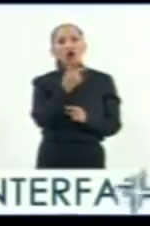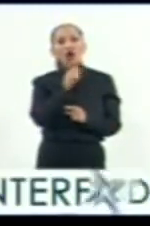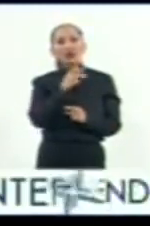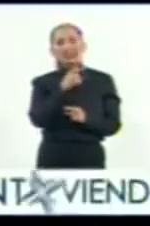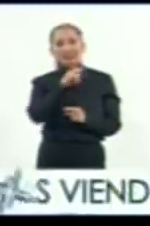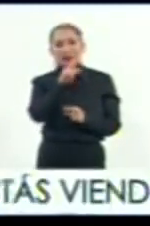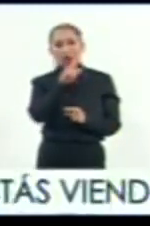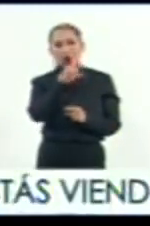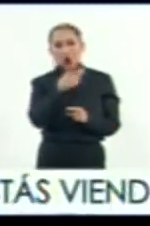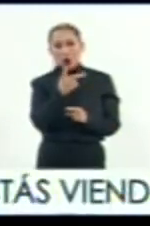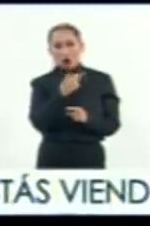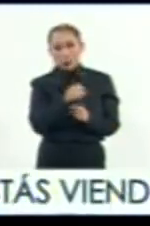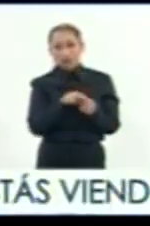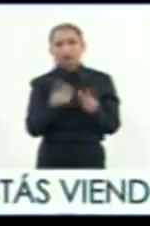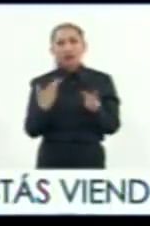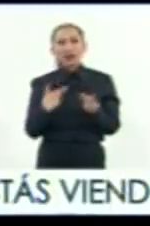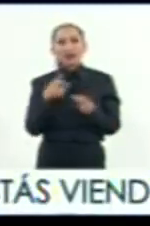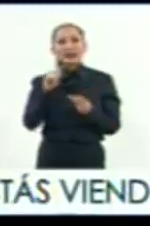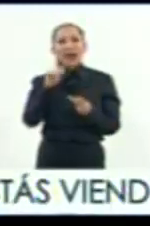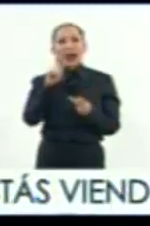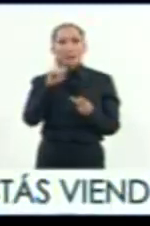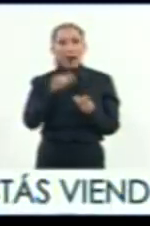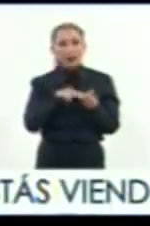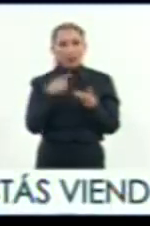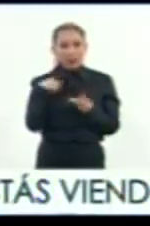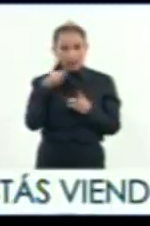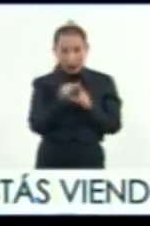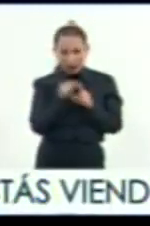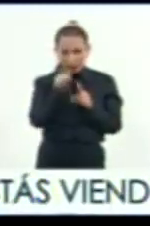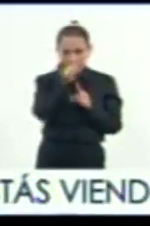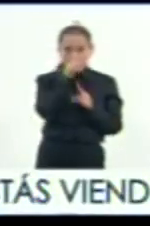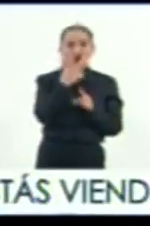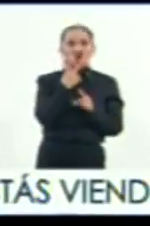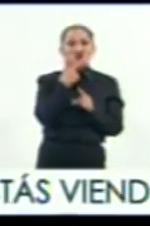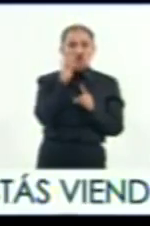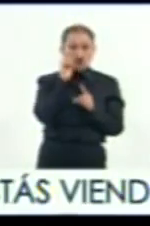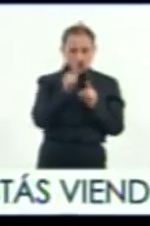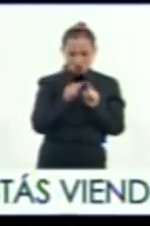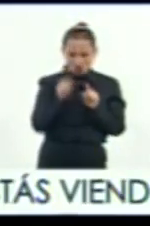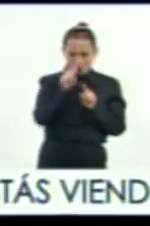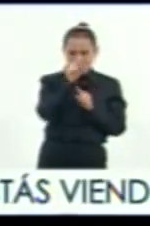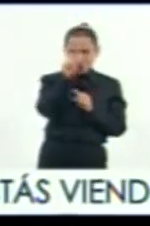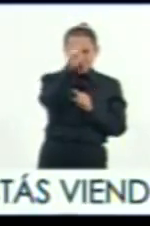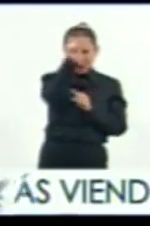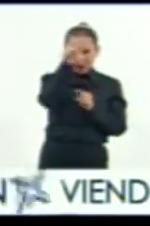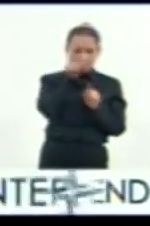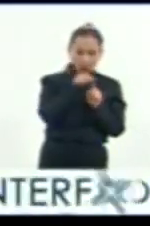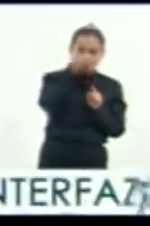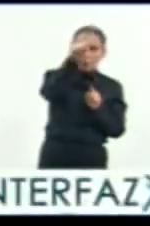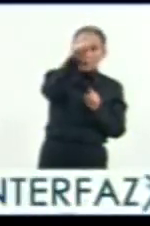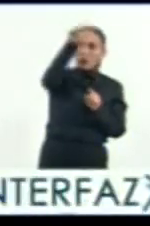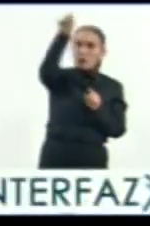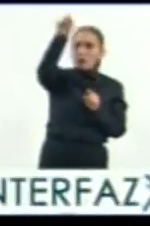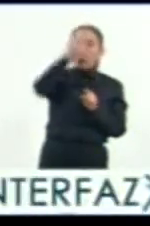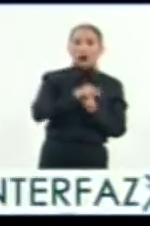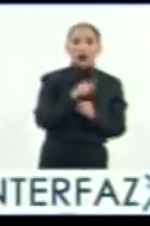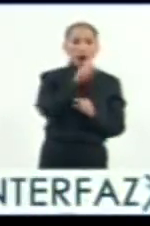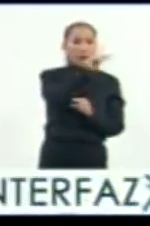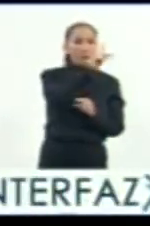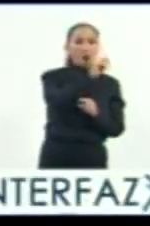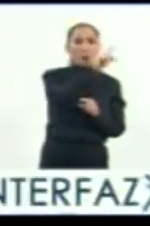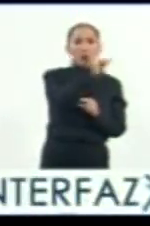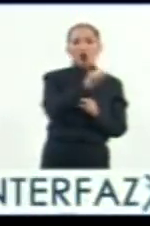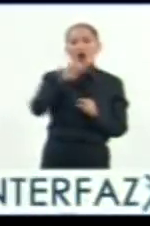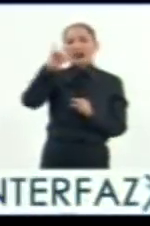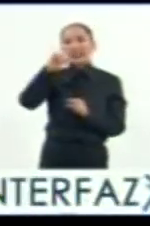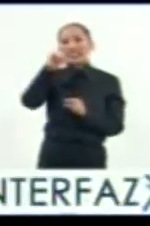Partes que él cruzó y va subiendo precisamente esa línea roja que estamos viendo entre lo que es el Popocatépetl